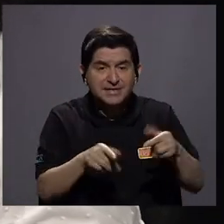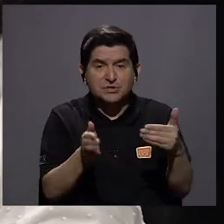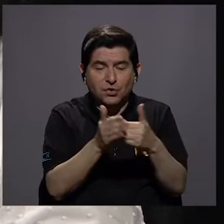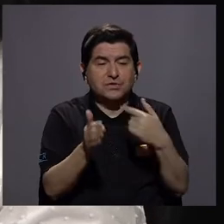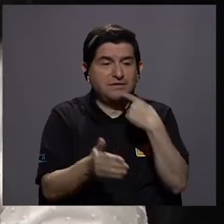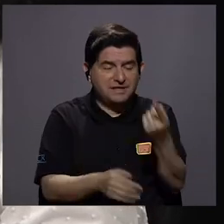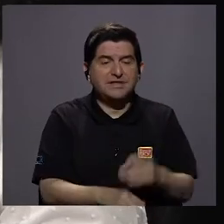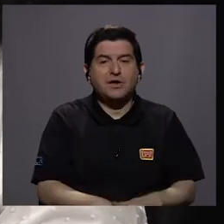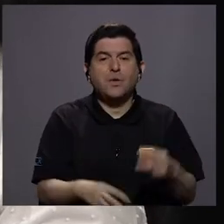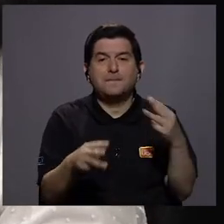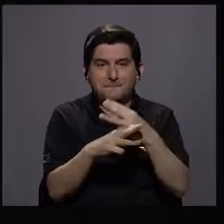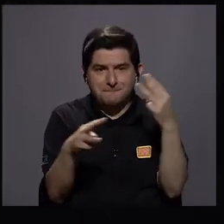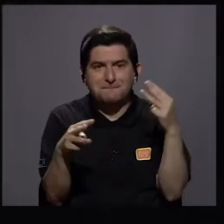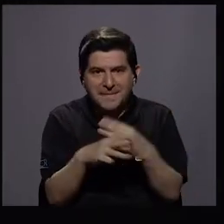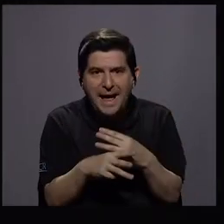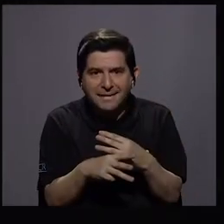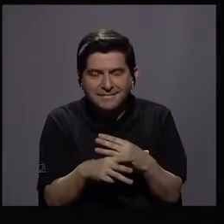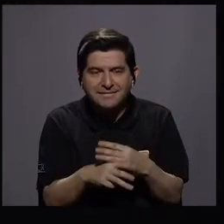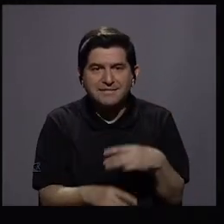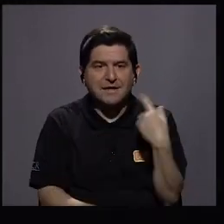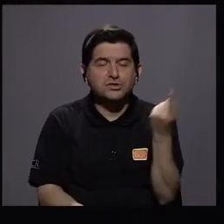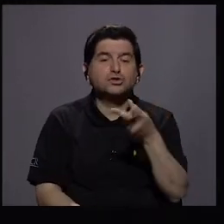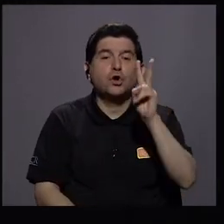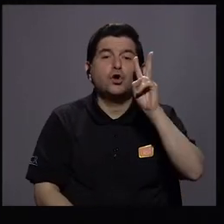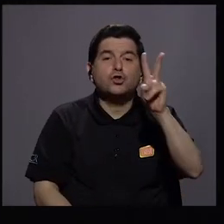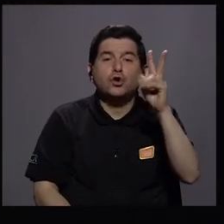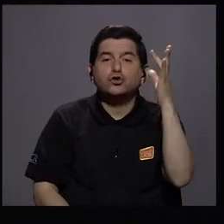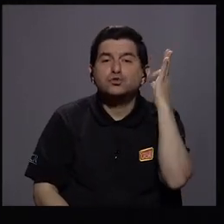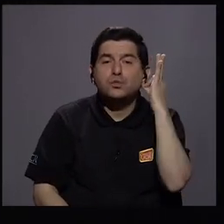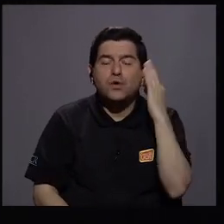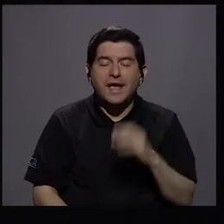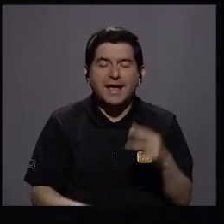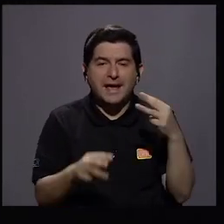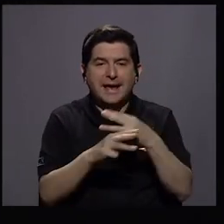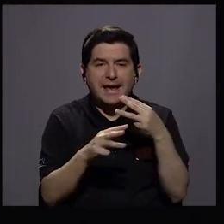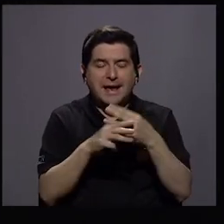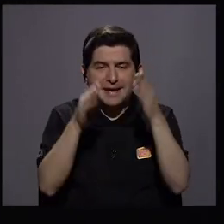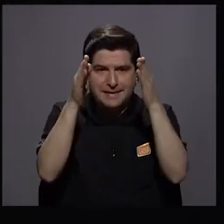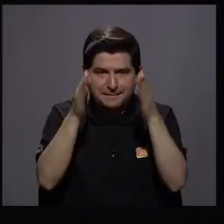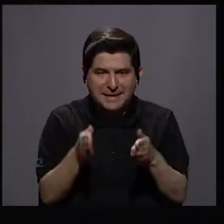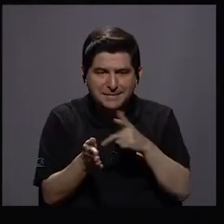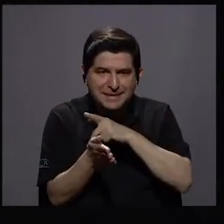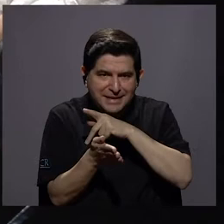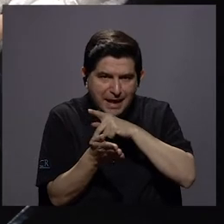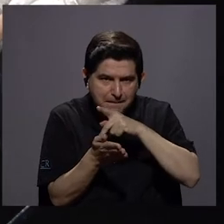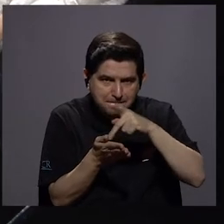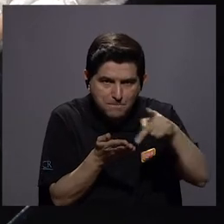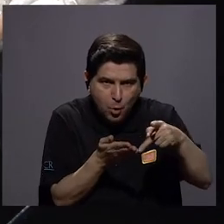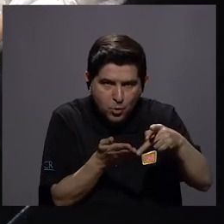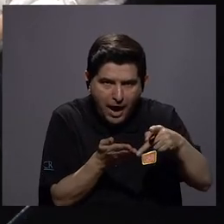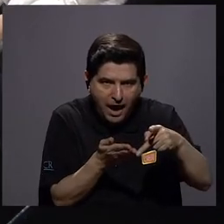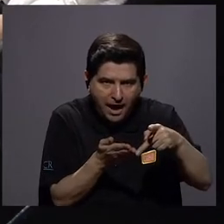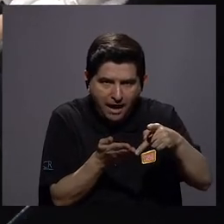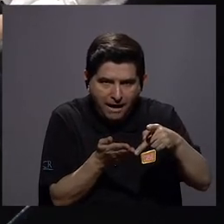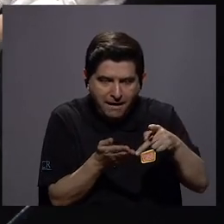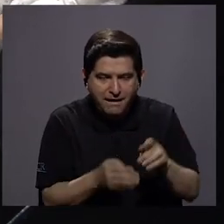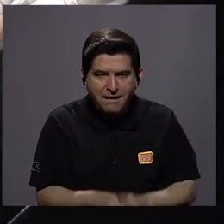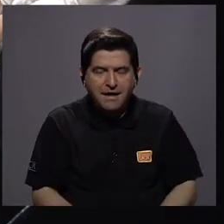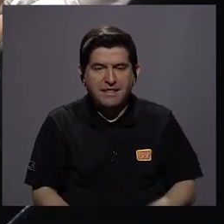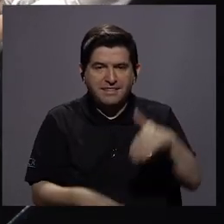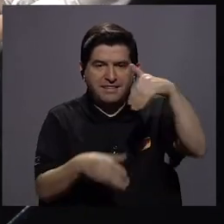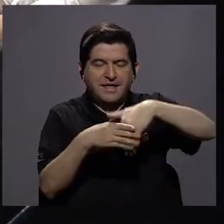mencionar el caso de matemáticas, solo hay dos mujeres matemáticas de matemática pura en la